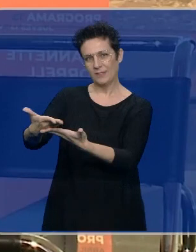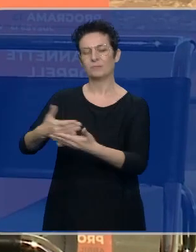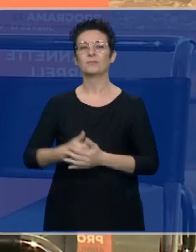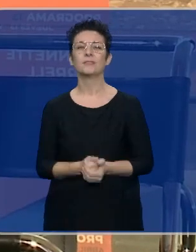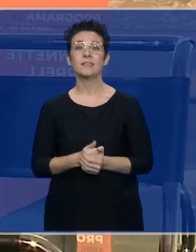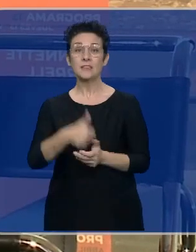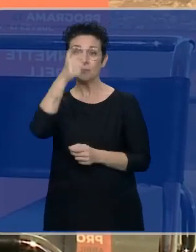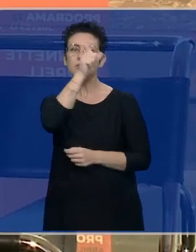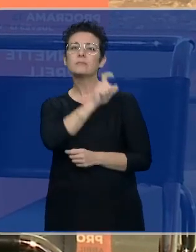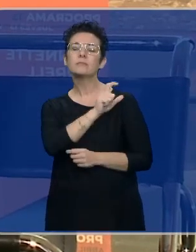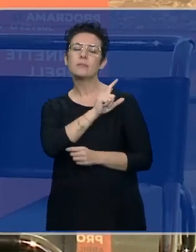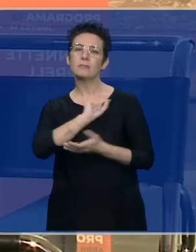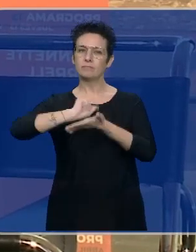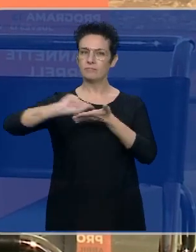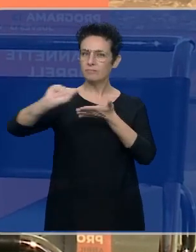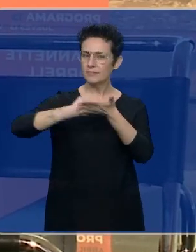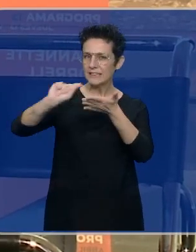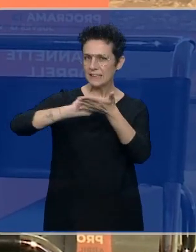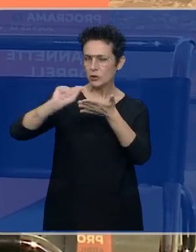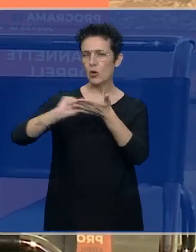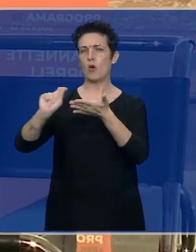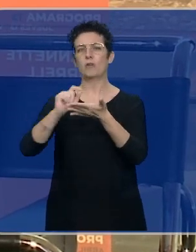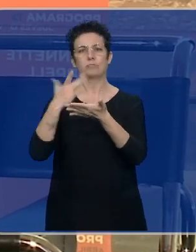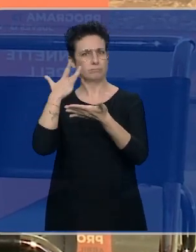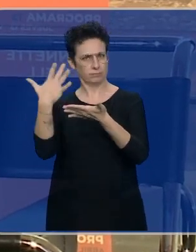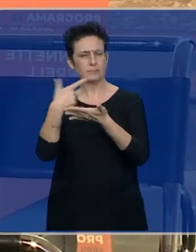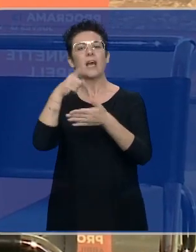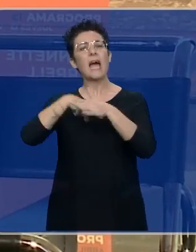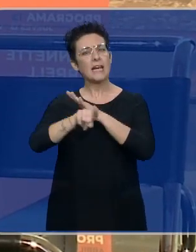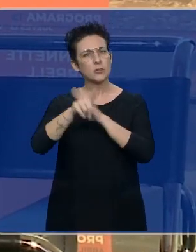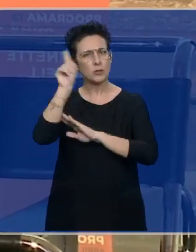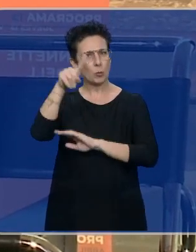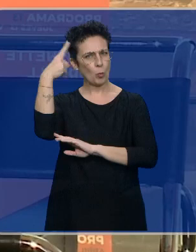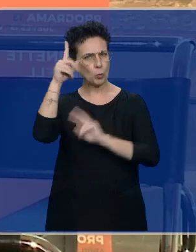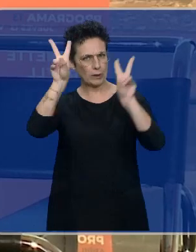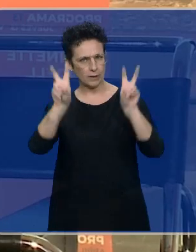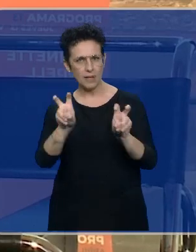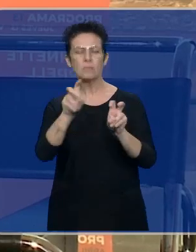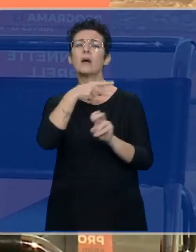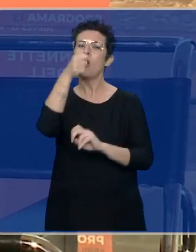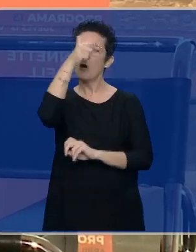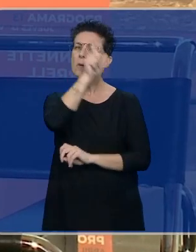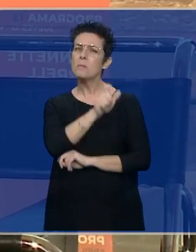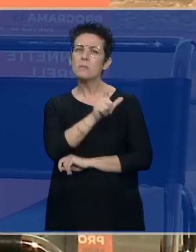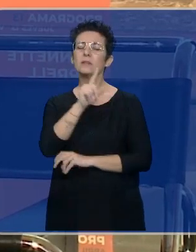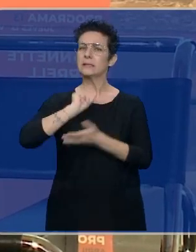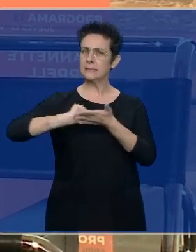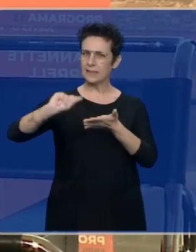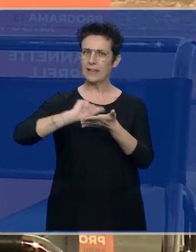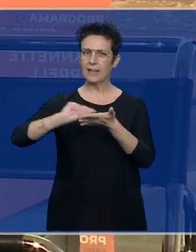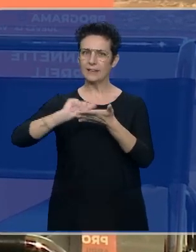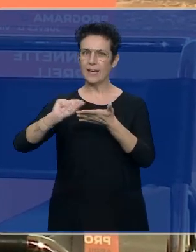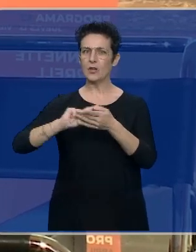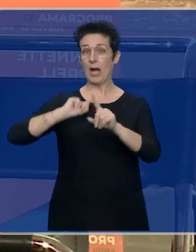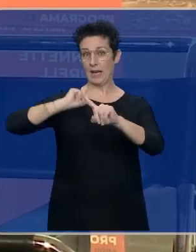columnista, es filólogo, es escritor, es también gestor cultural y también ha sido, Fernando, secretario